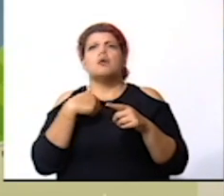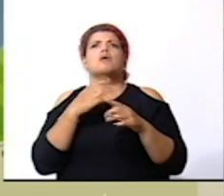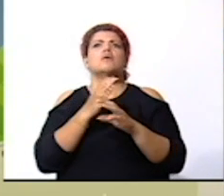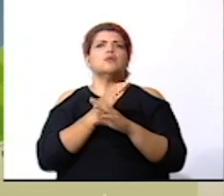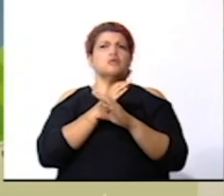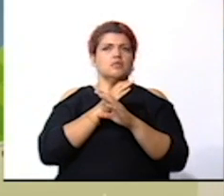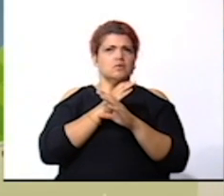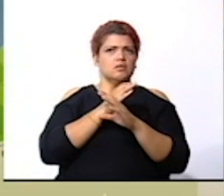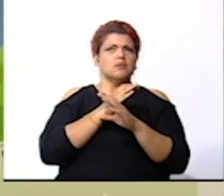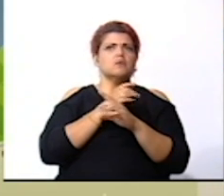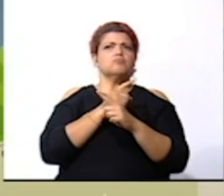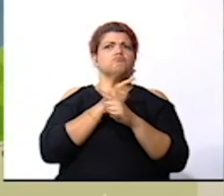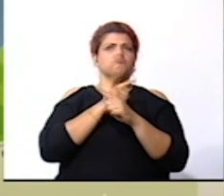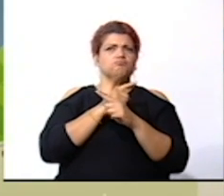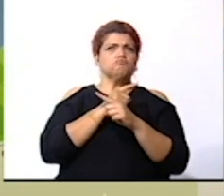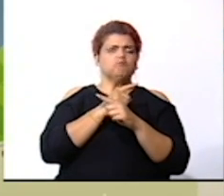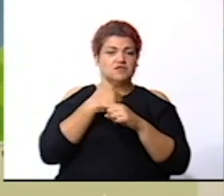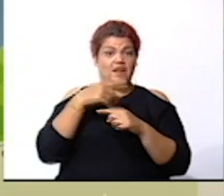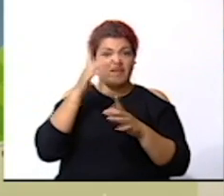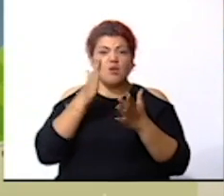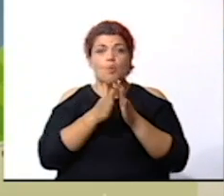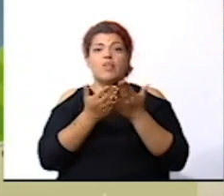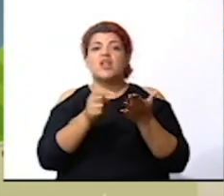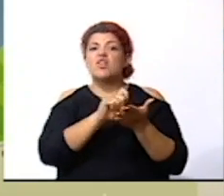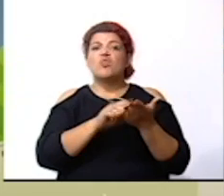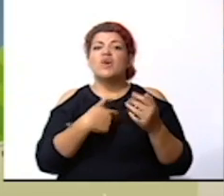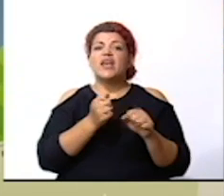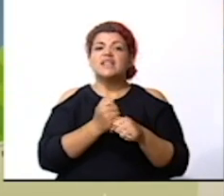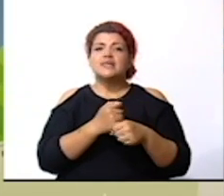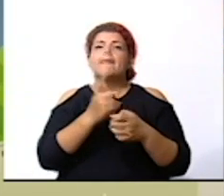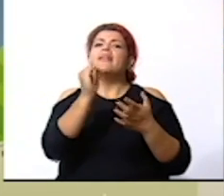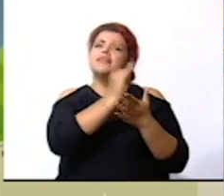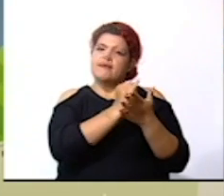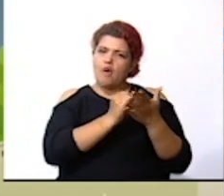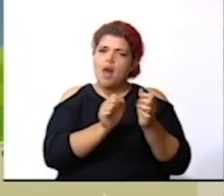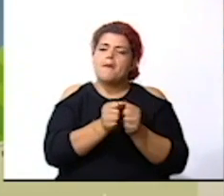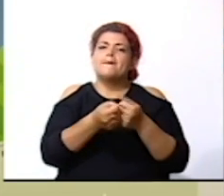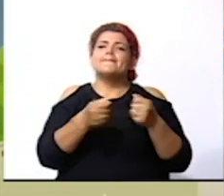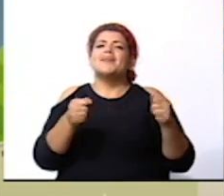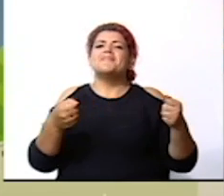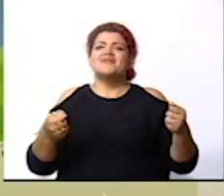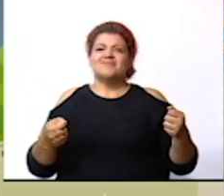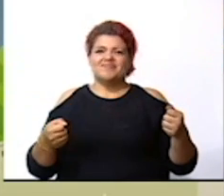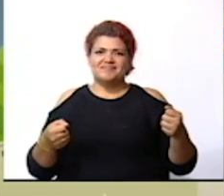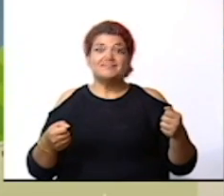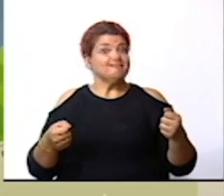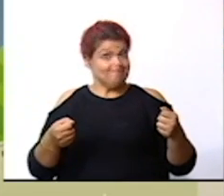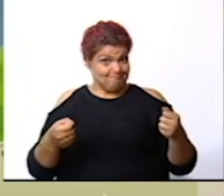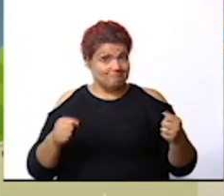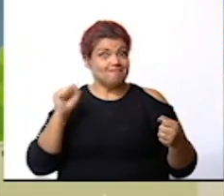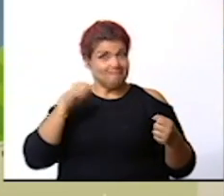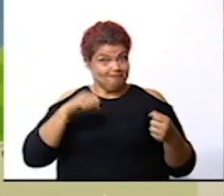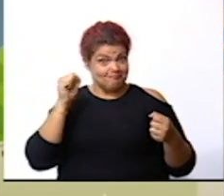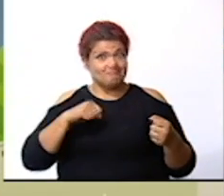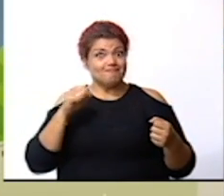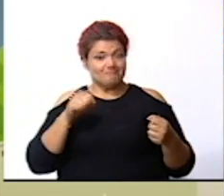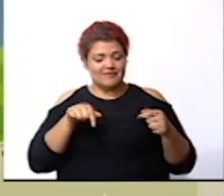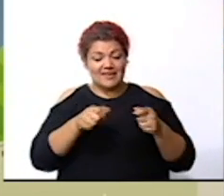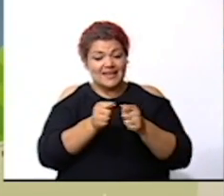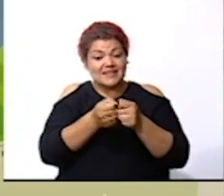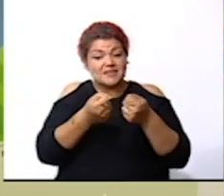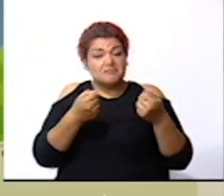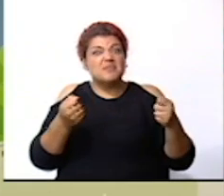qué van a hacer ustedes en el cuadernito hoy vamos a dibujar un mapa así como lo escuchan este mapa